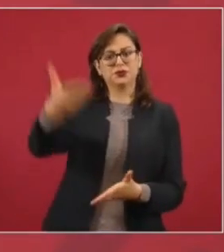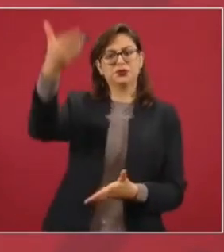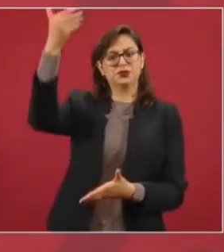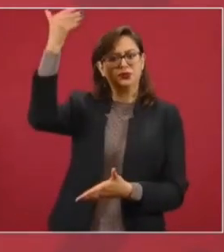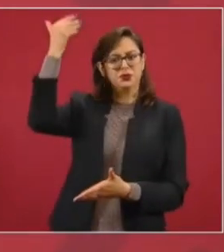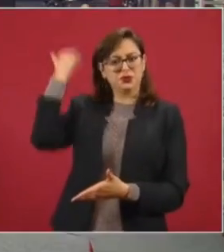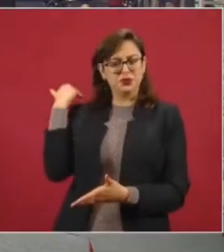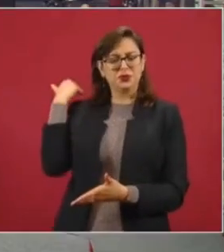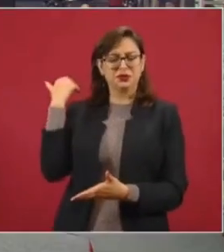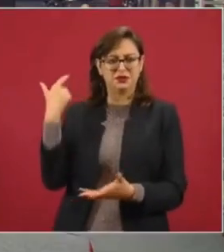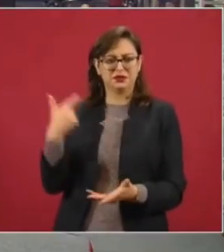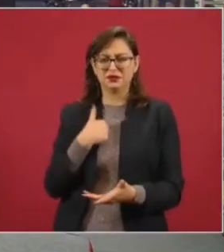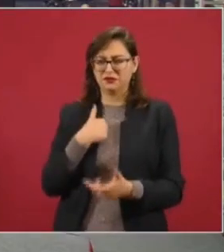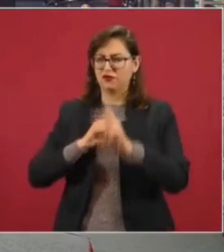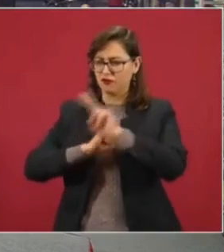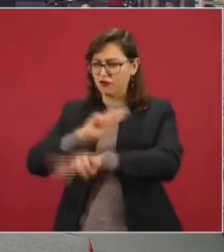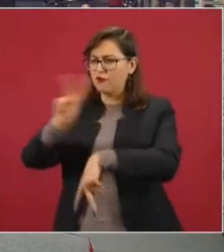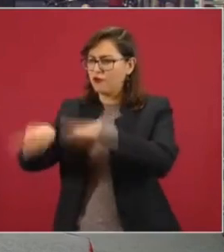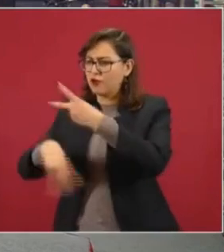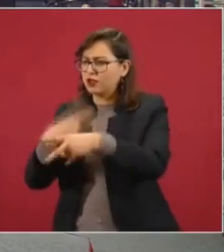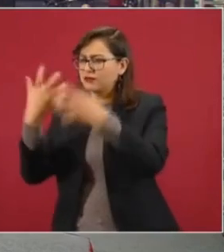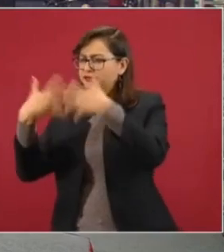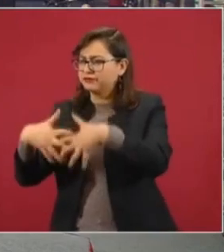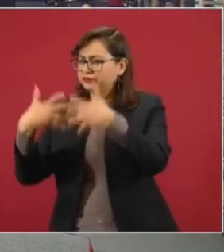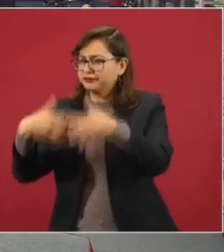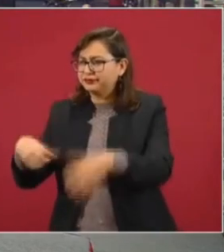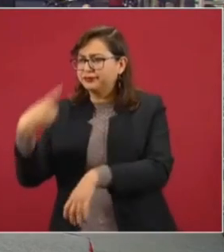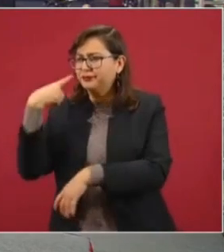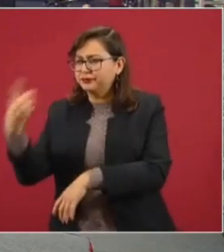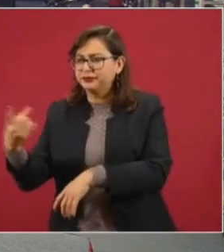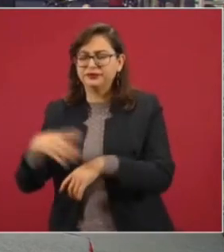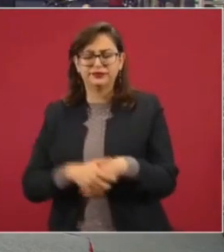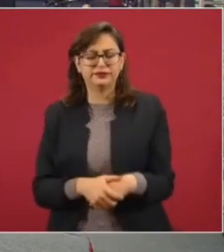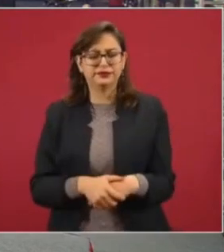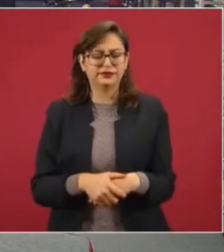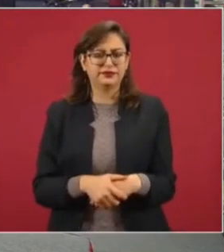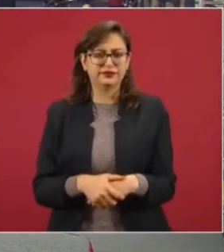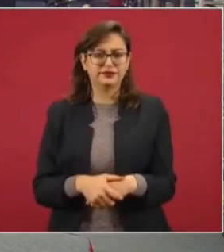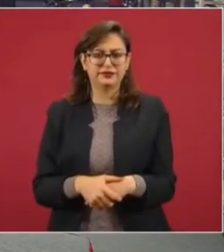plantee, es más, fui allá, a la planta, hay un video en